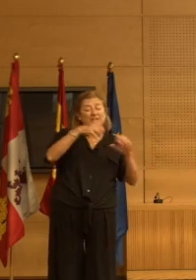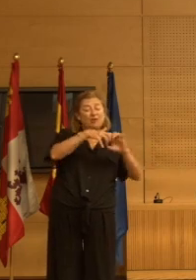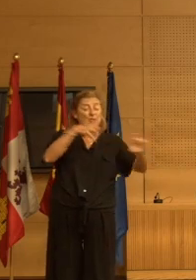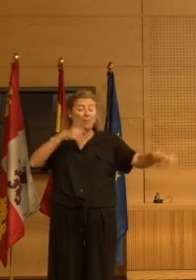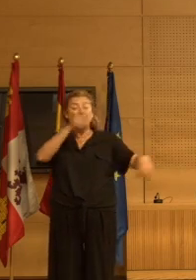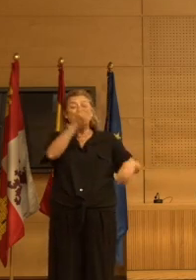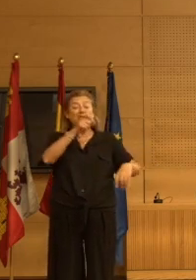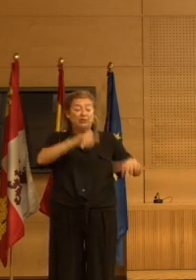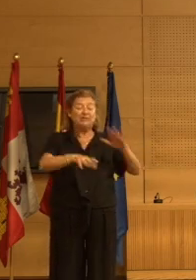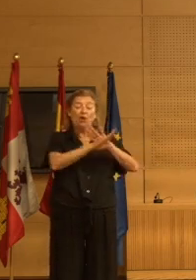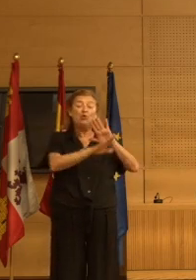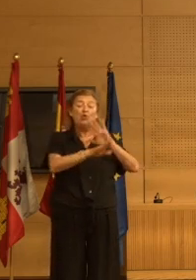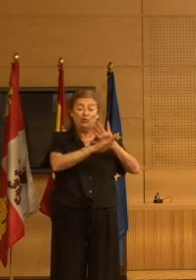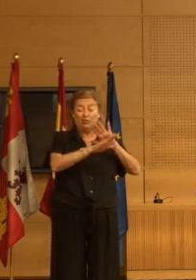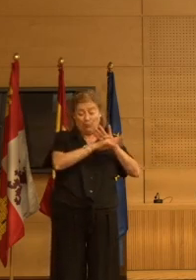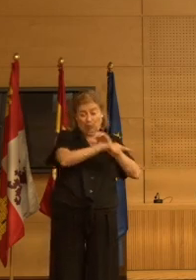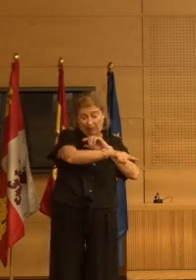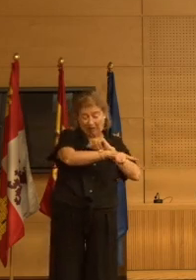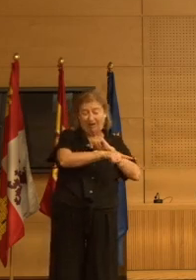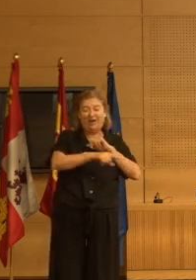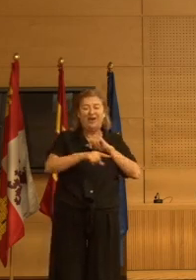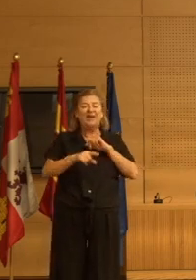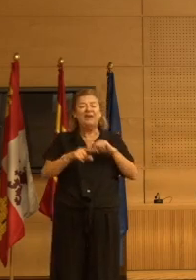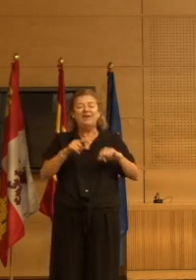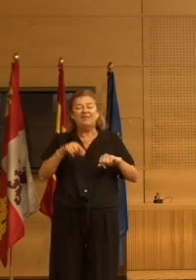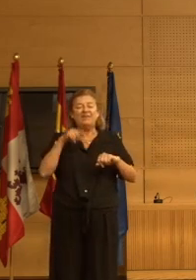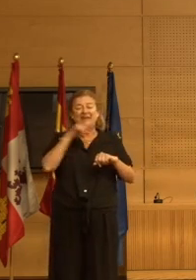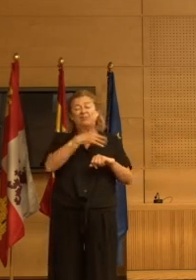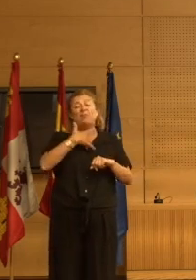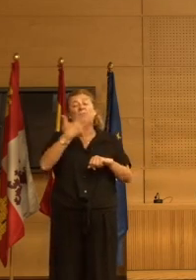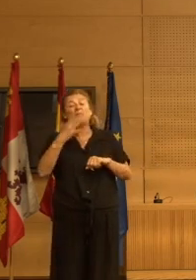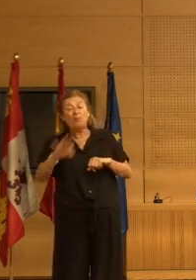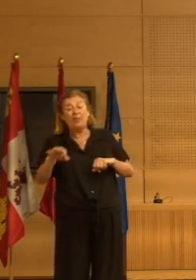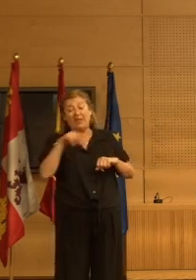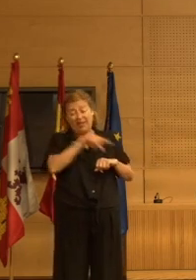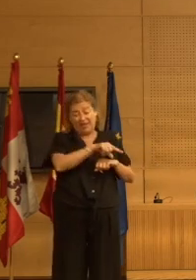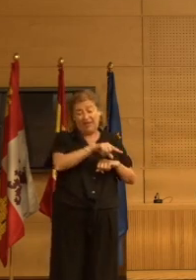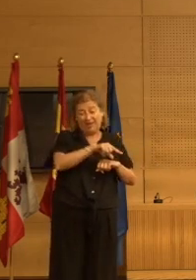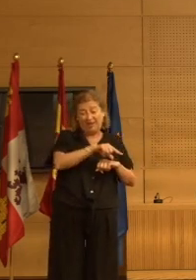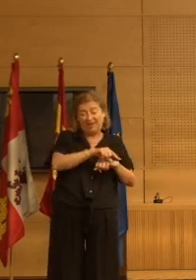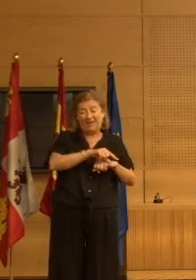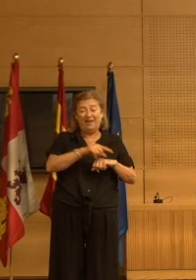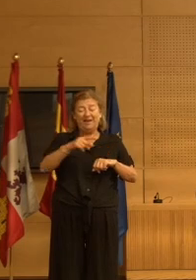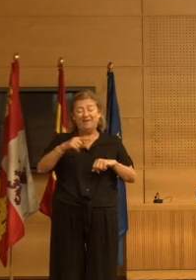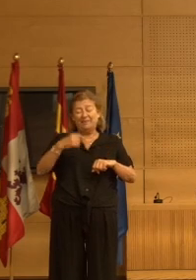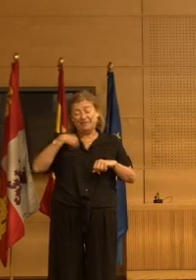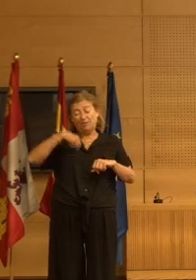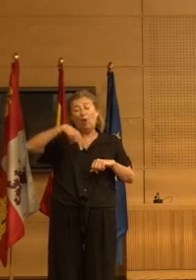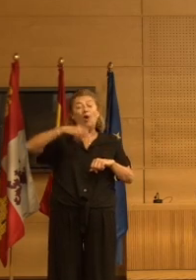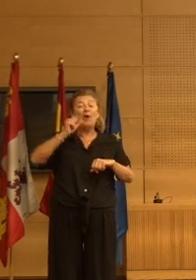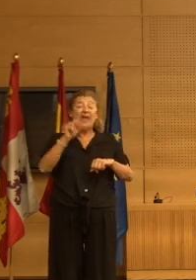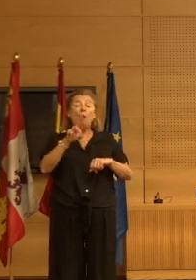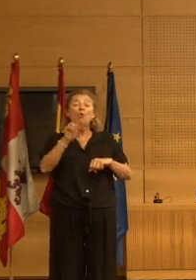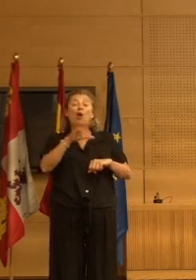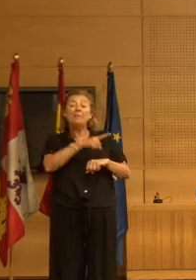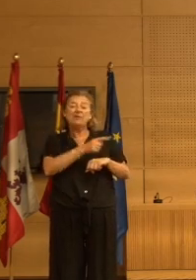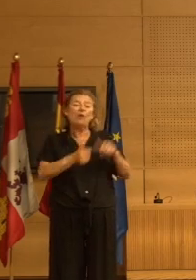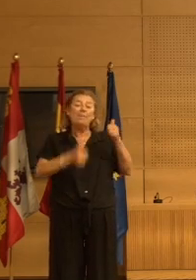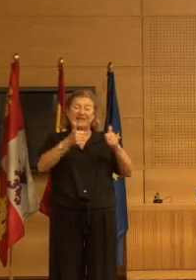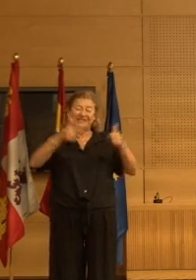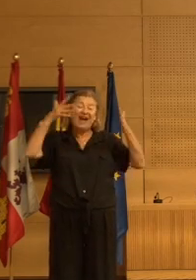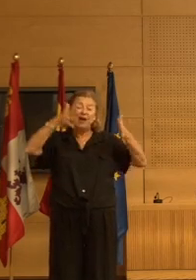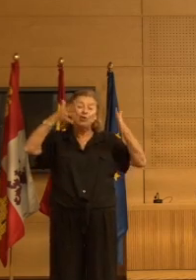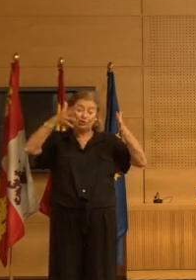personas que siguen en el ensayo. Así que posiblemente sea el neuroléptico que podría ser más